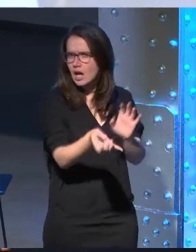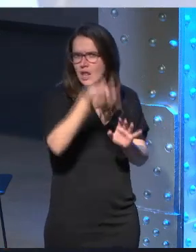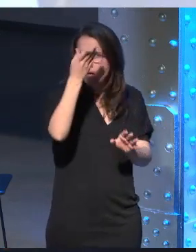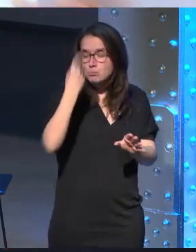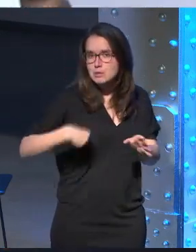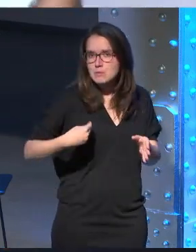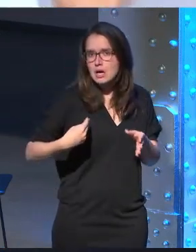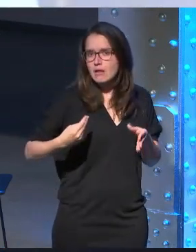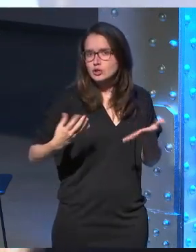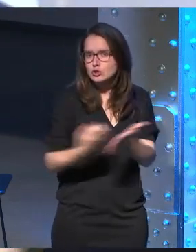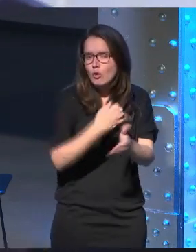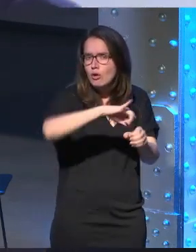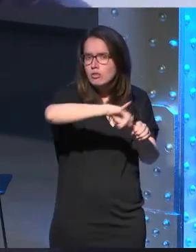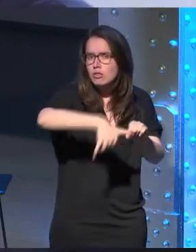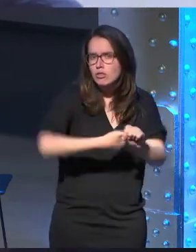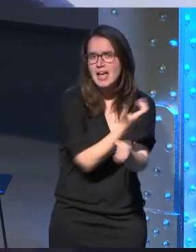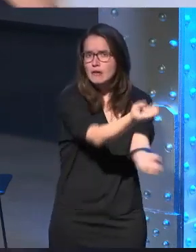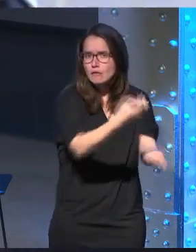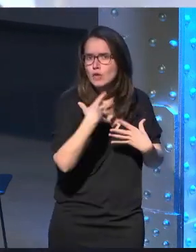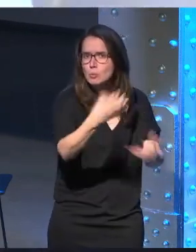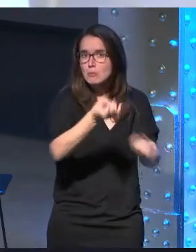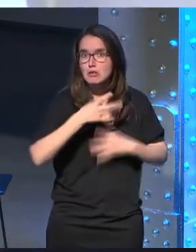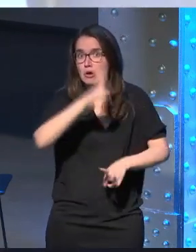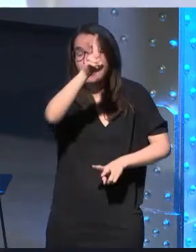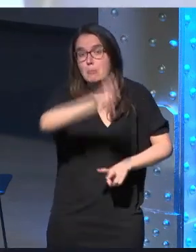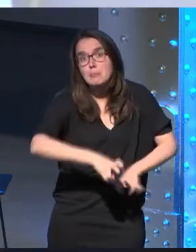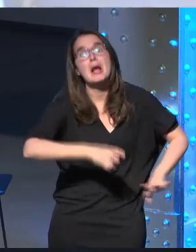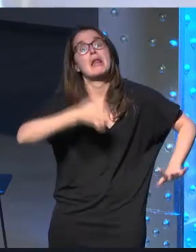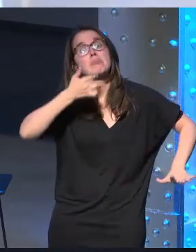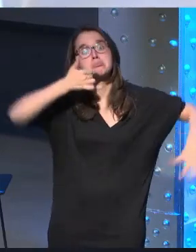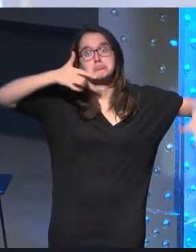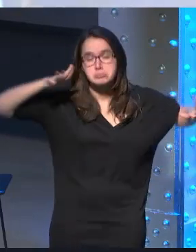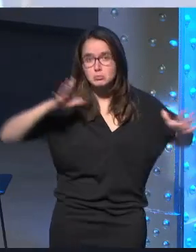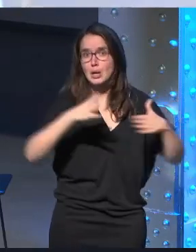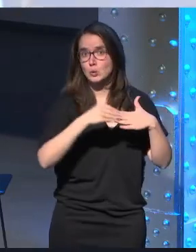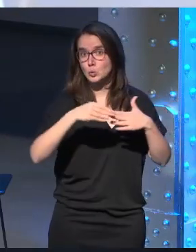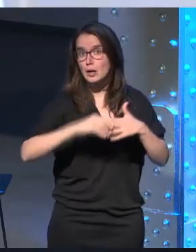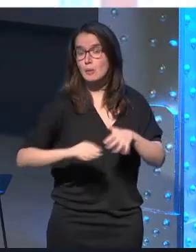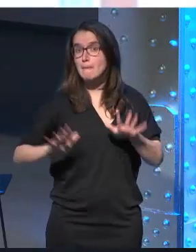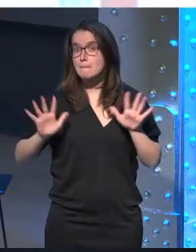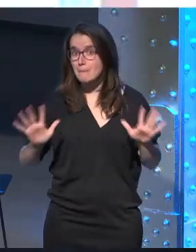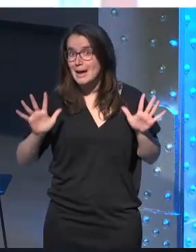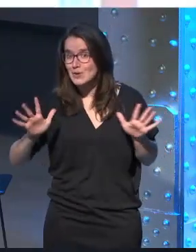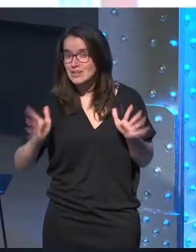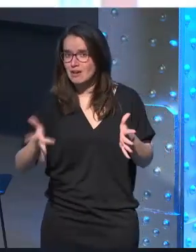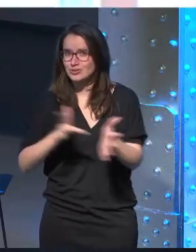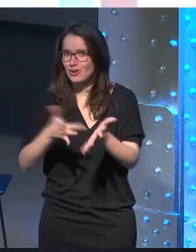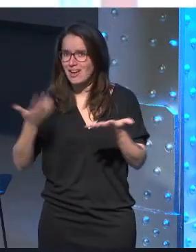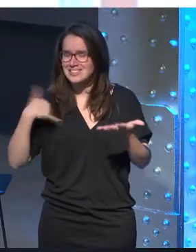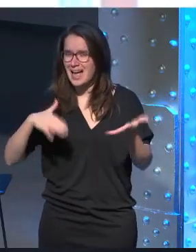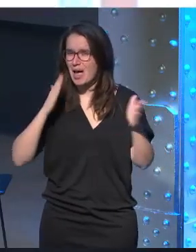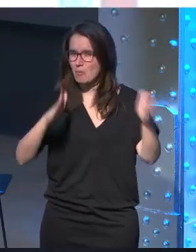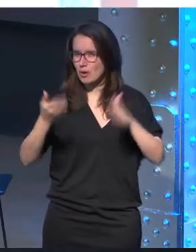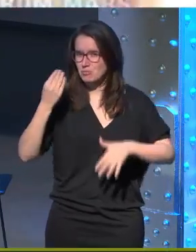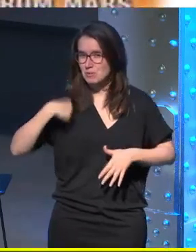vivir rodeados de información supuestamente útil para el usuario pero ya hemos vivido esa época